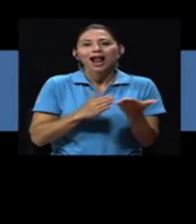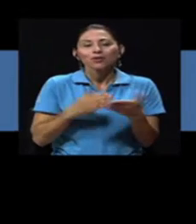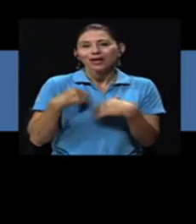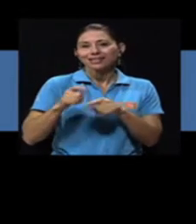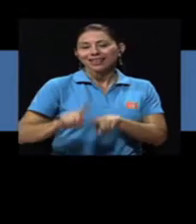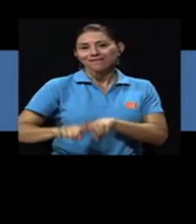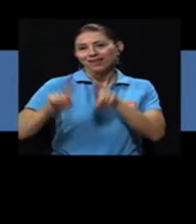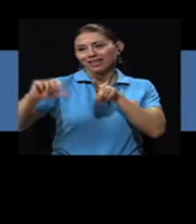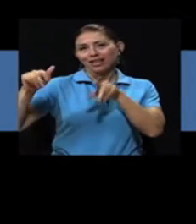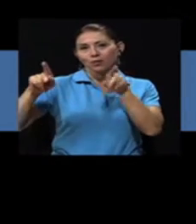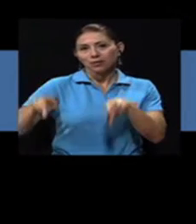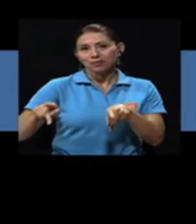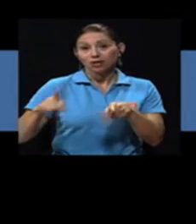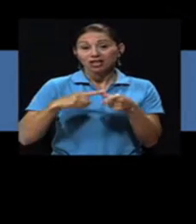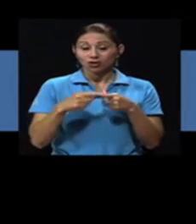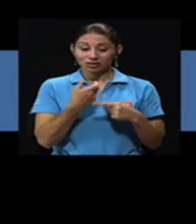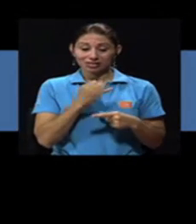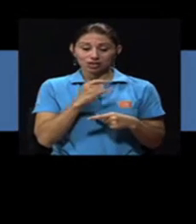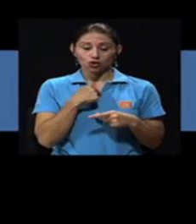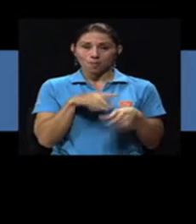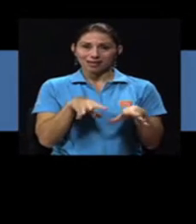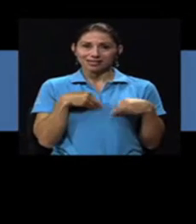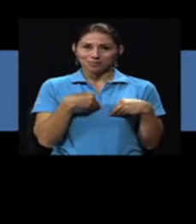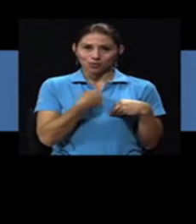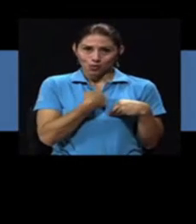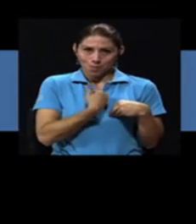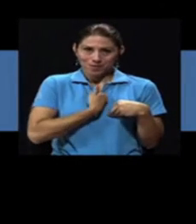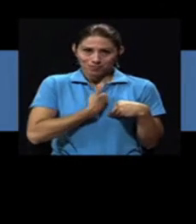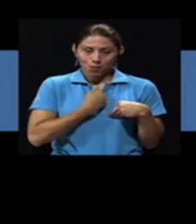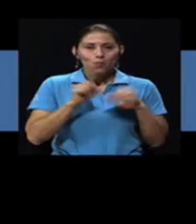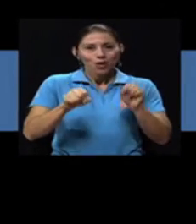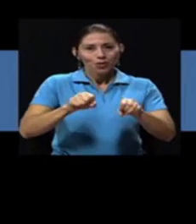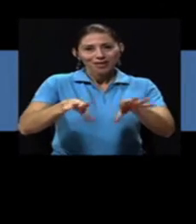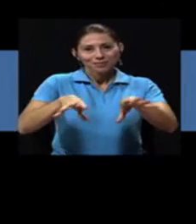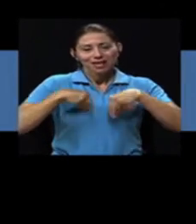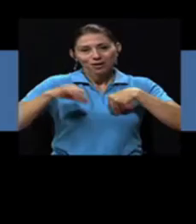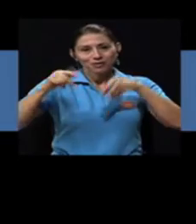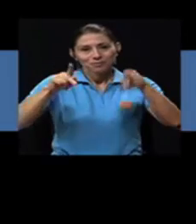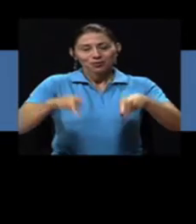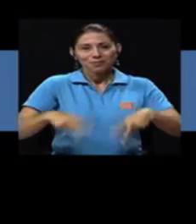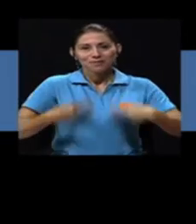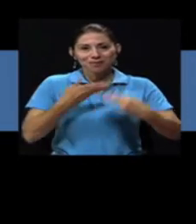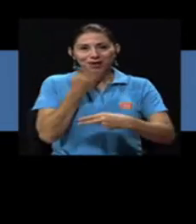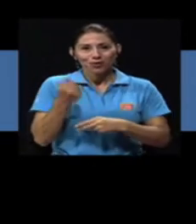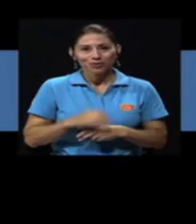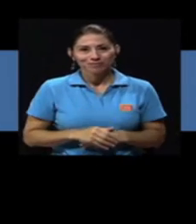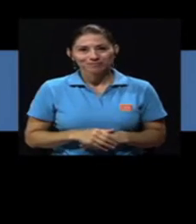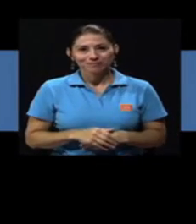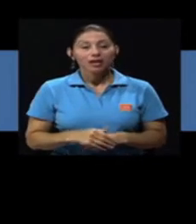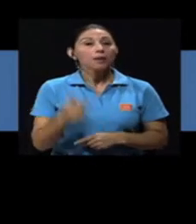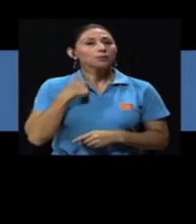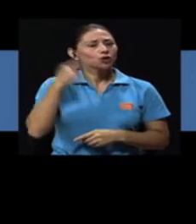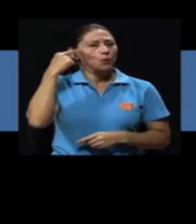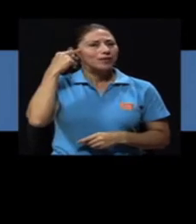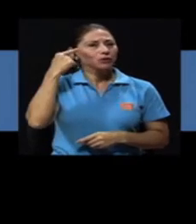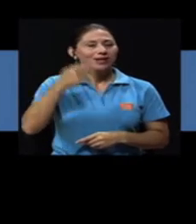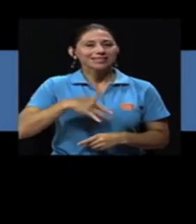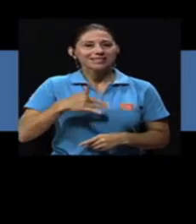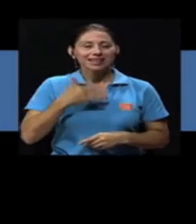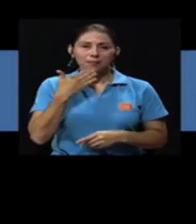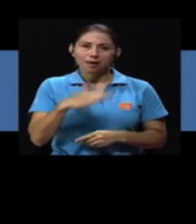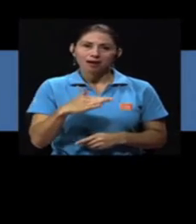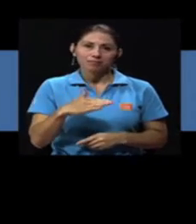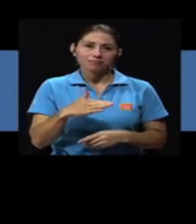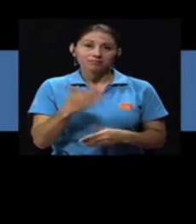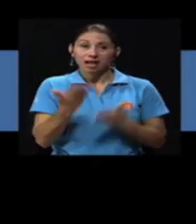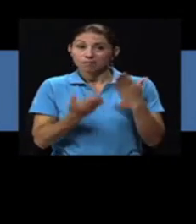algo que nos diferencia de los otros. Entonces, si me acepto yo, pues puedo aceptar a las demás y vivir mejor. Bueno, yo pienso que se sienten